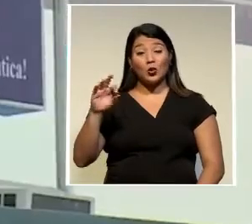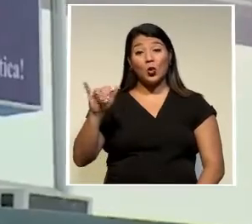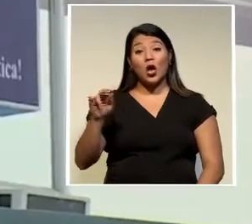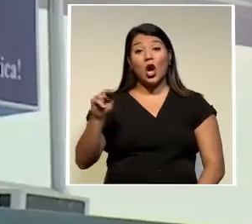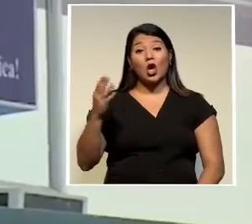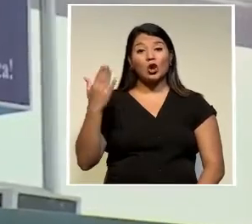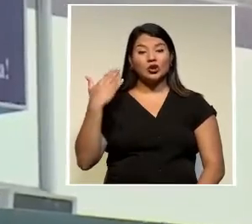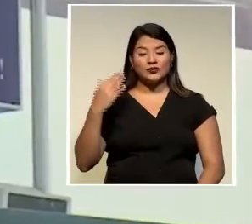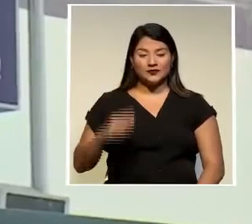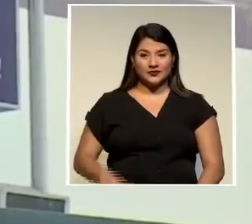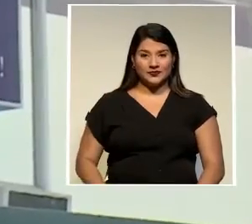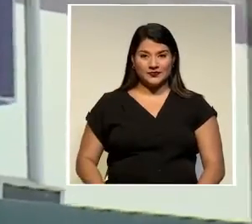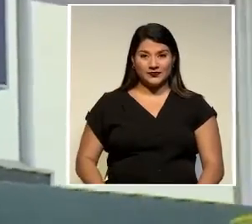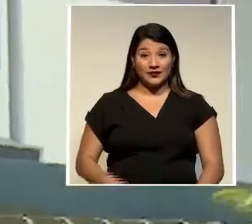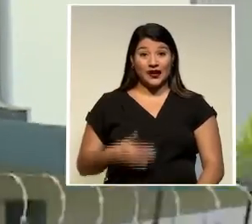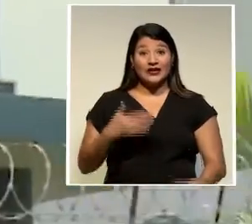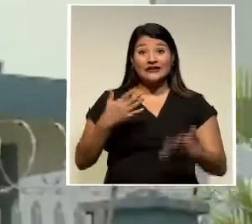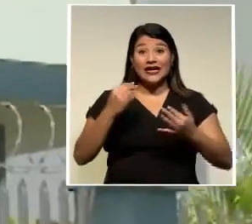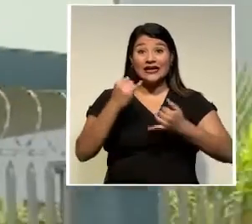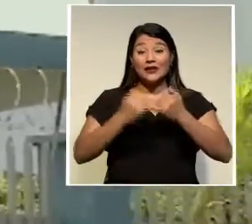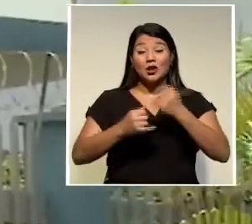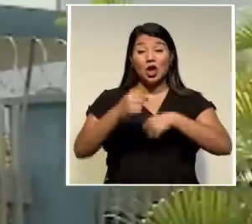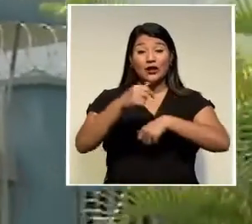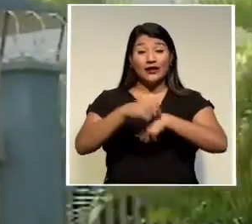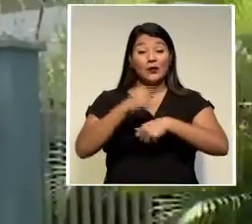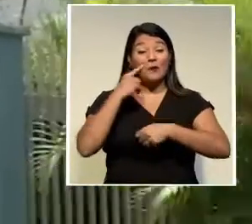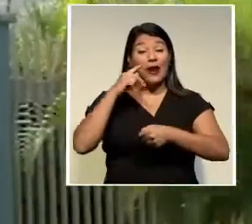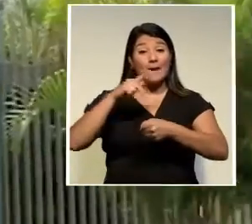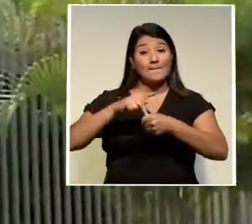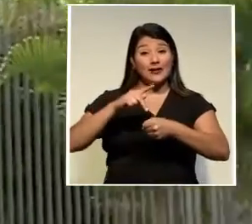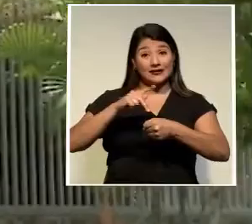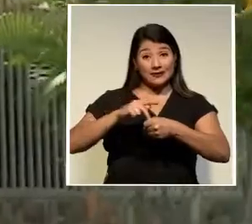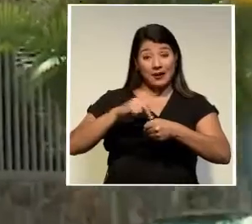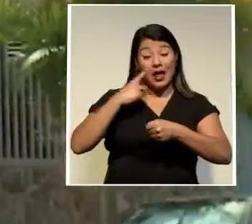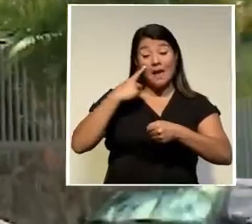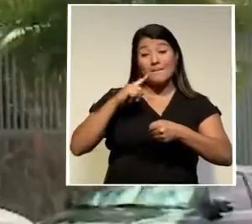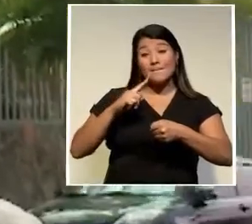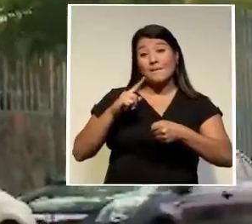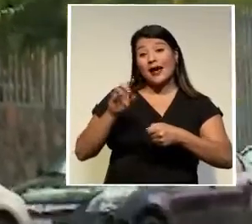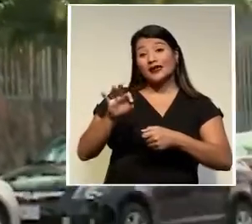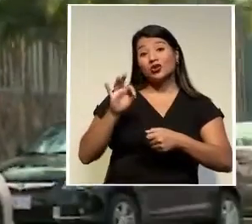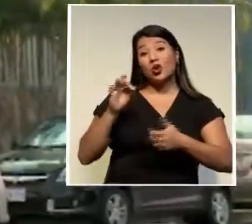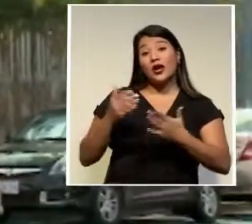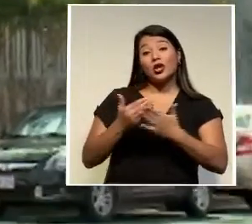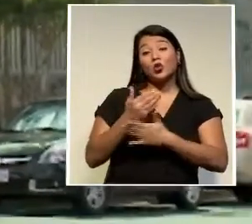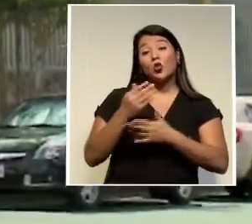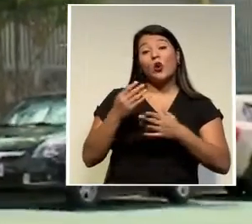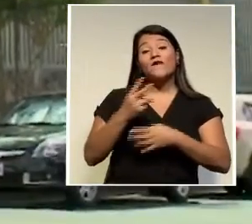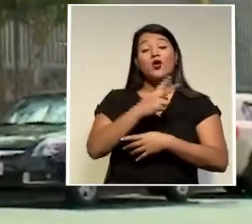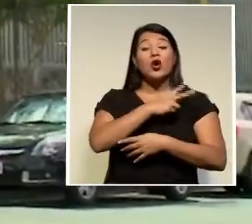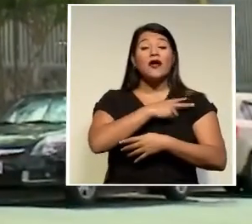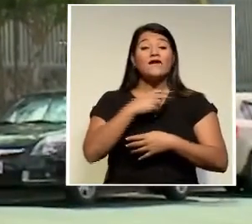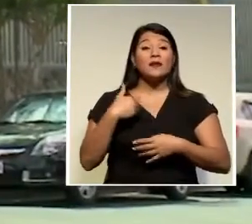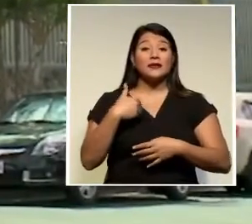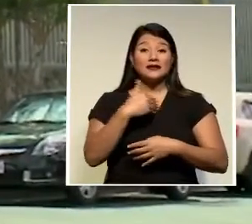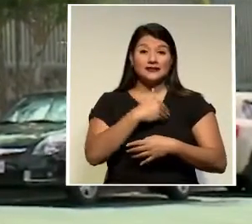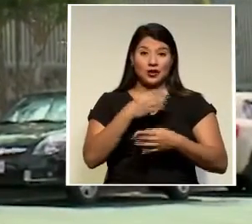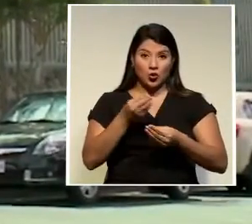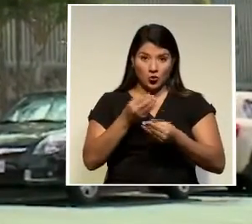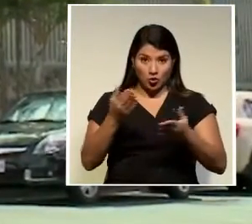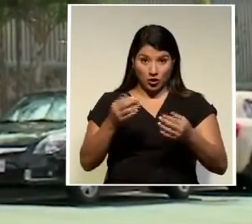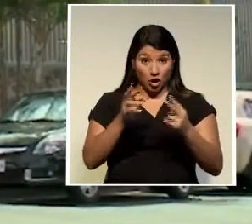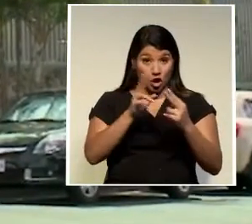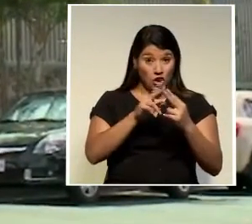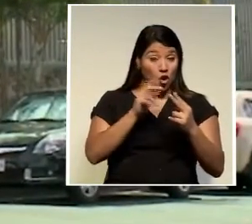al finalizar el tiempo de inscripción para participar en el concurso que elegirá al nuevo o nueva jefa del ministerio público hay dos